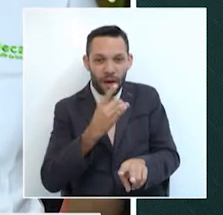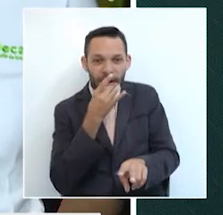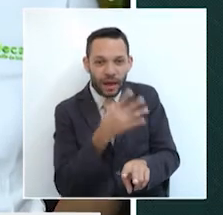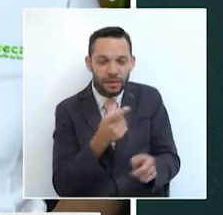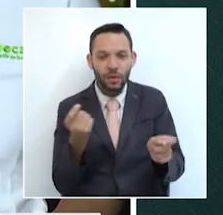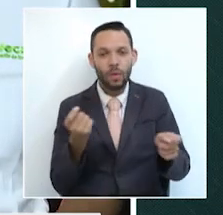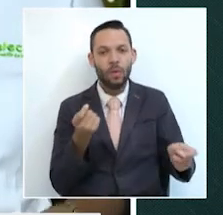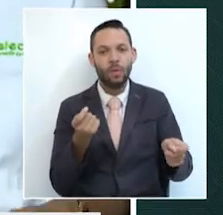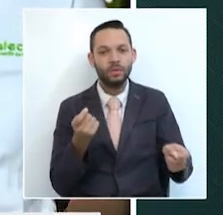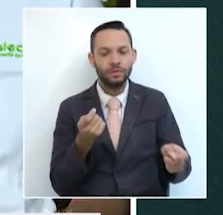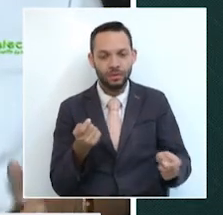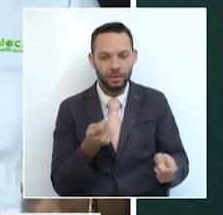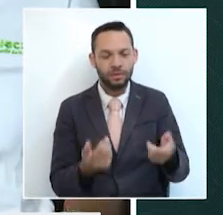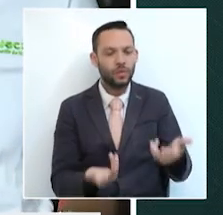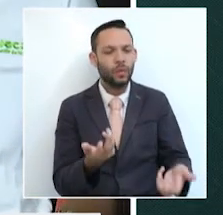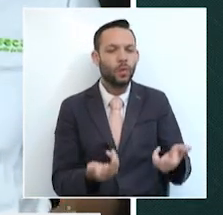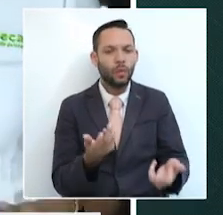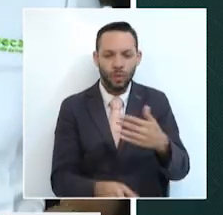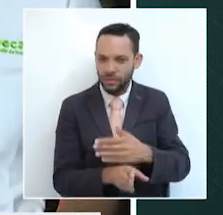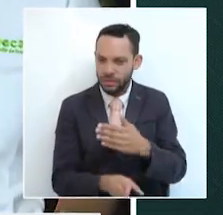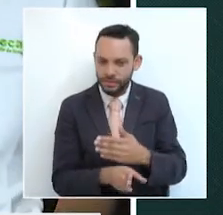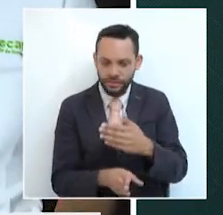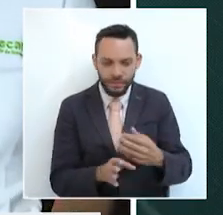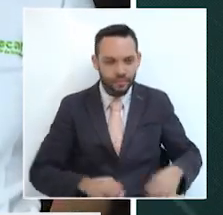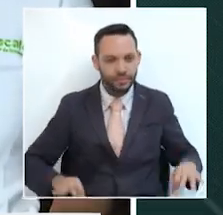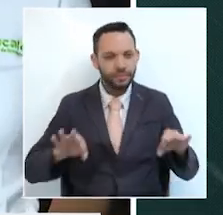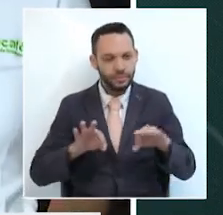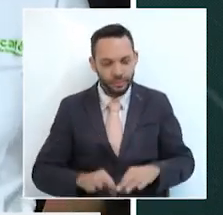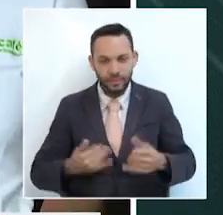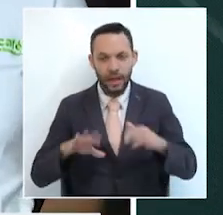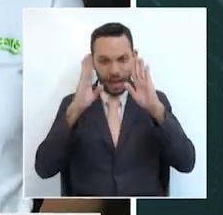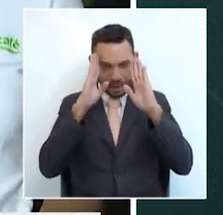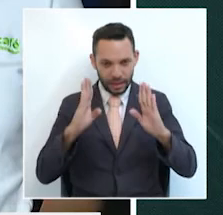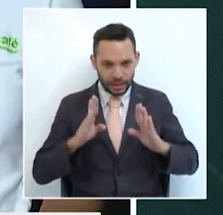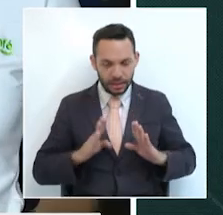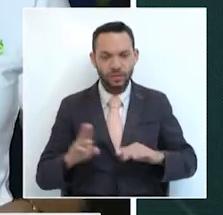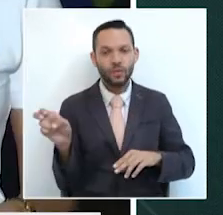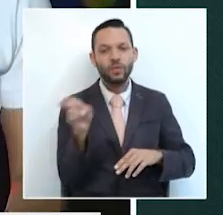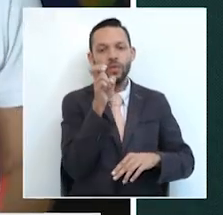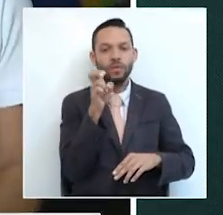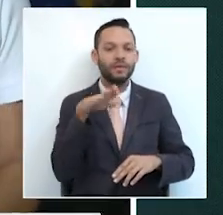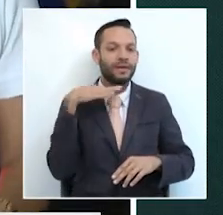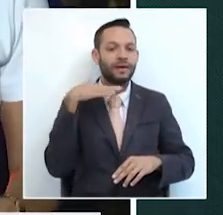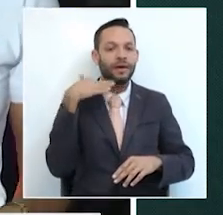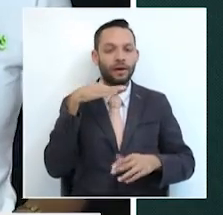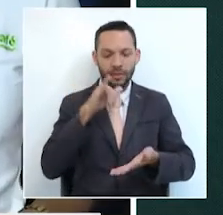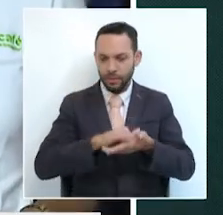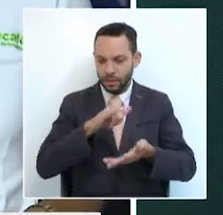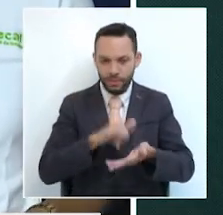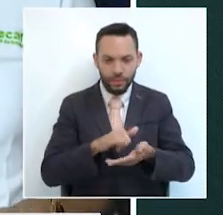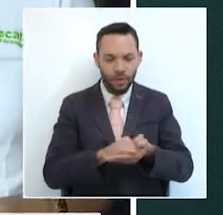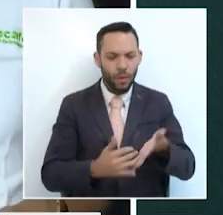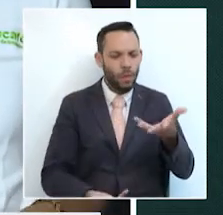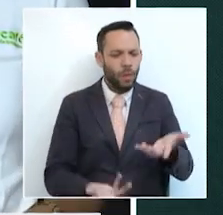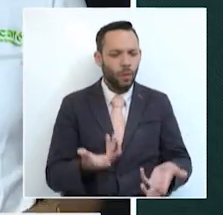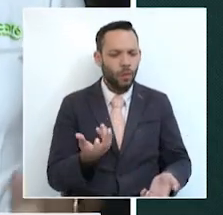controlando entonces la emergencia hasta el momento. Seguimos muy atentos a lo que transcurre a esta hora al norte de la ciudad de Armenia. Repetimos un incendio en